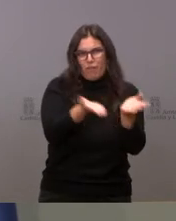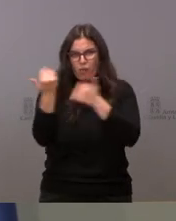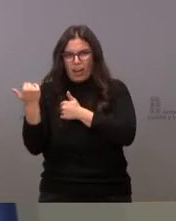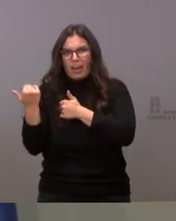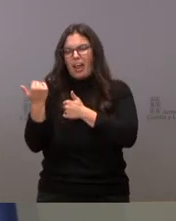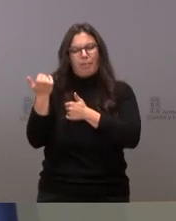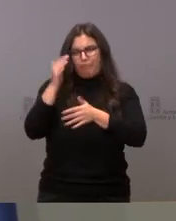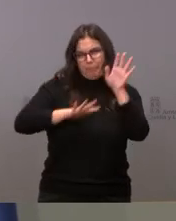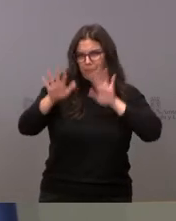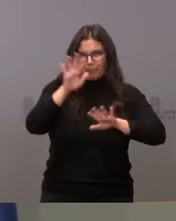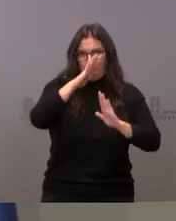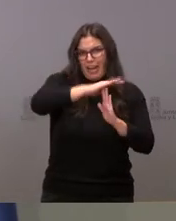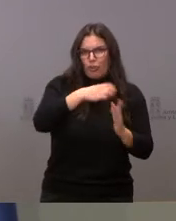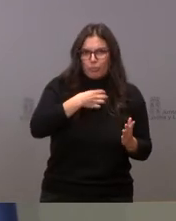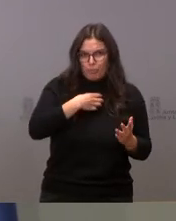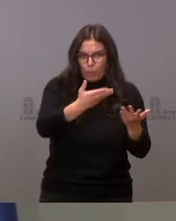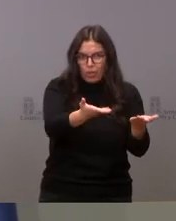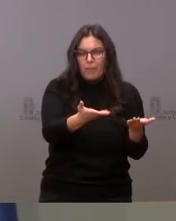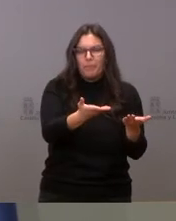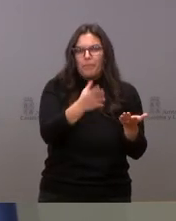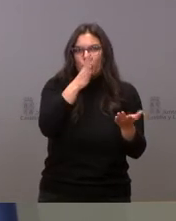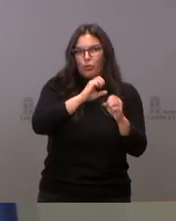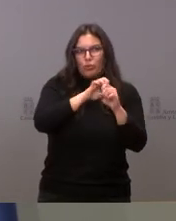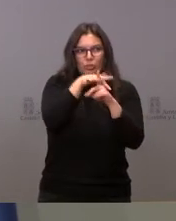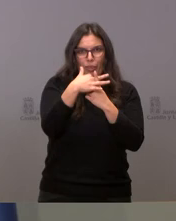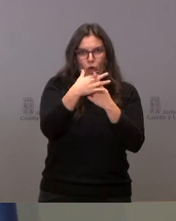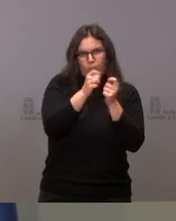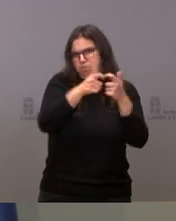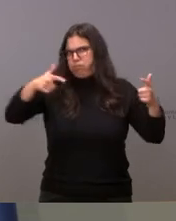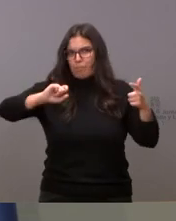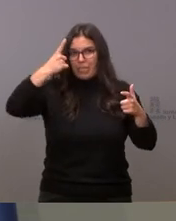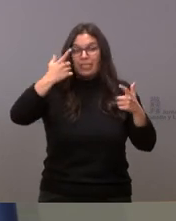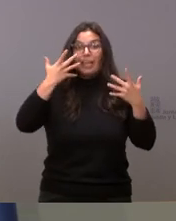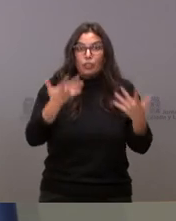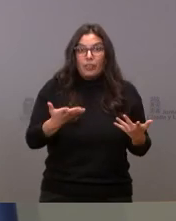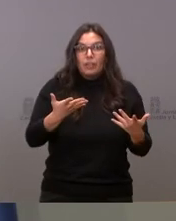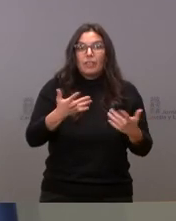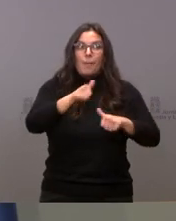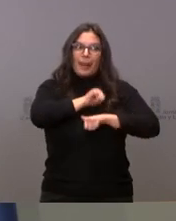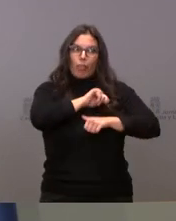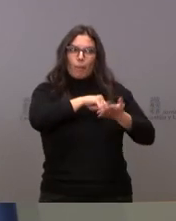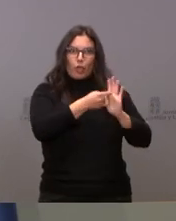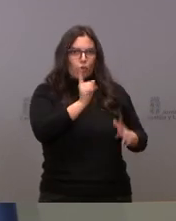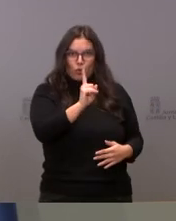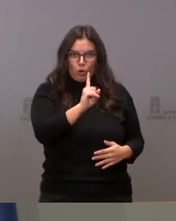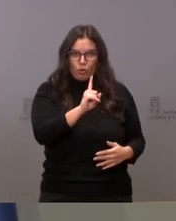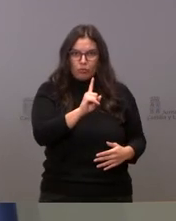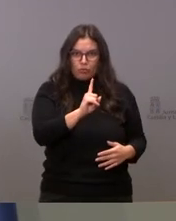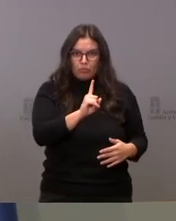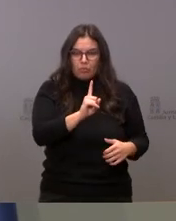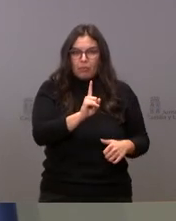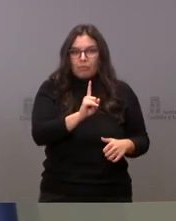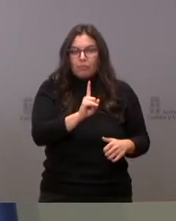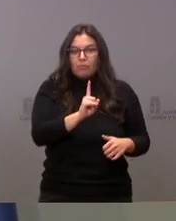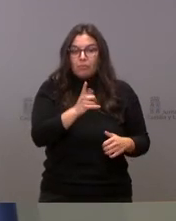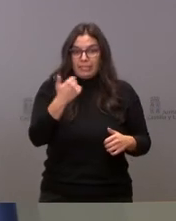las que podíamos parar en la situación de pico de la pandemia. Por tanto, no se está esperando un proyecto, se